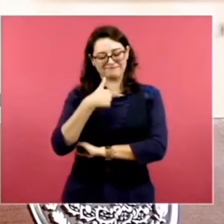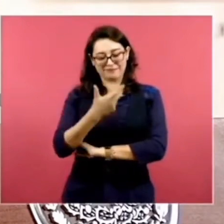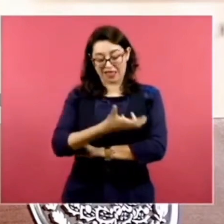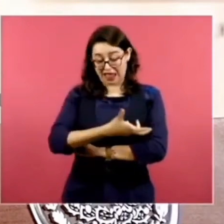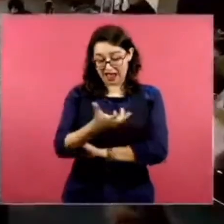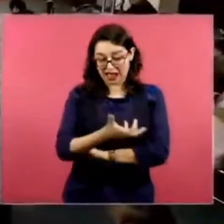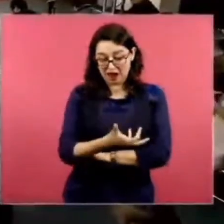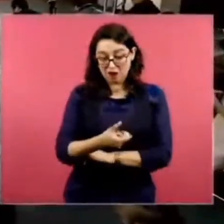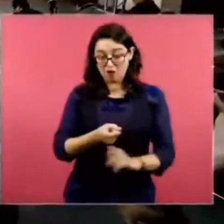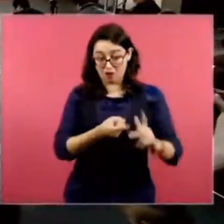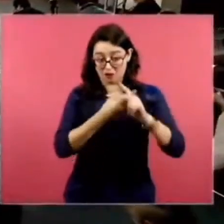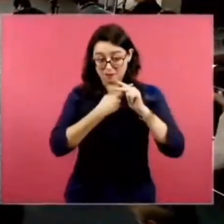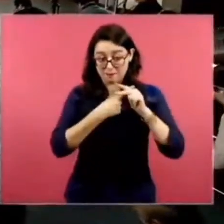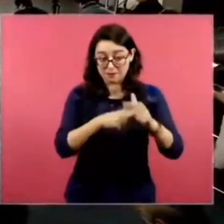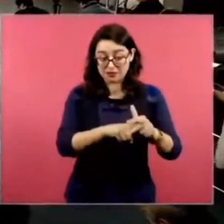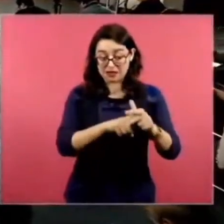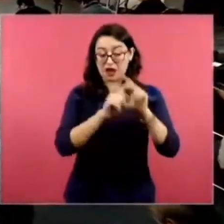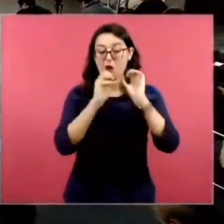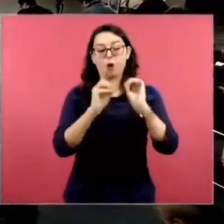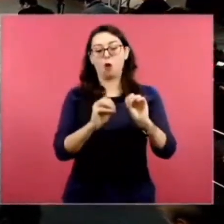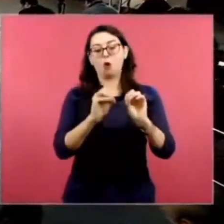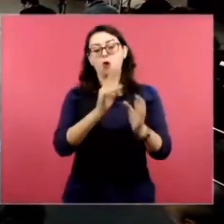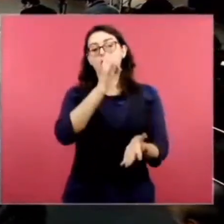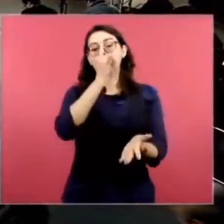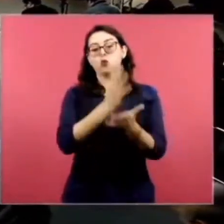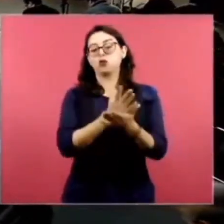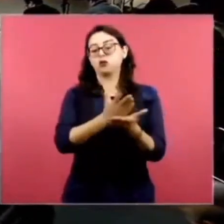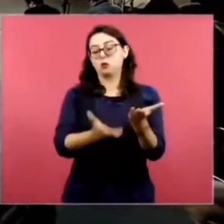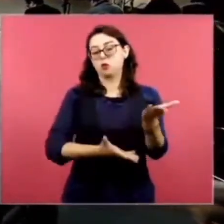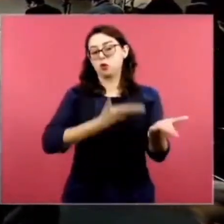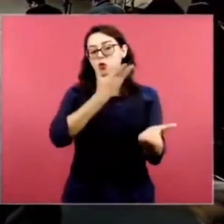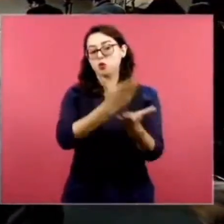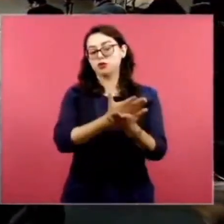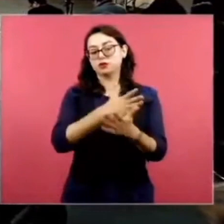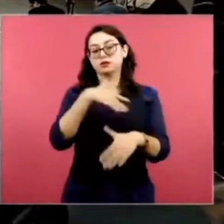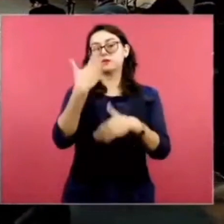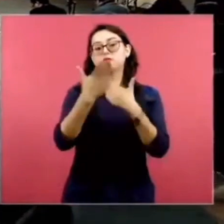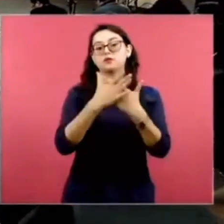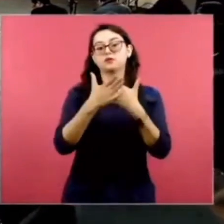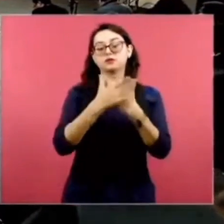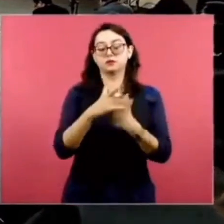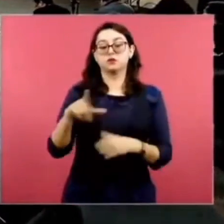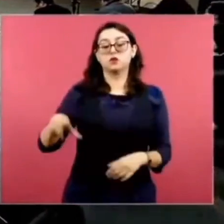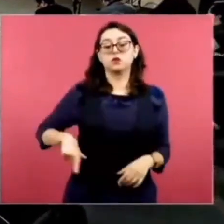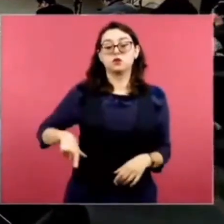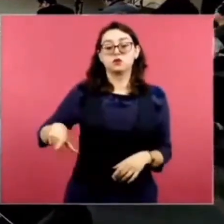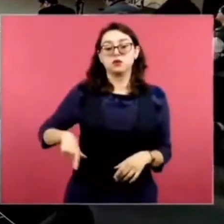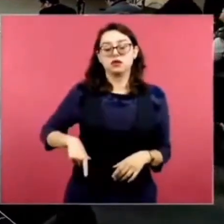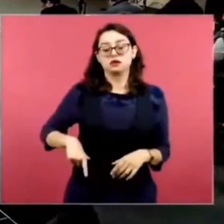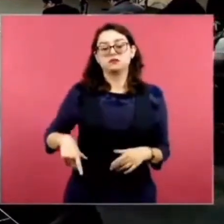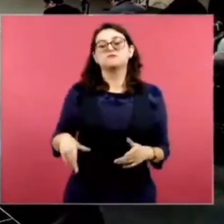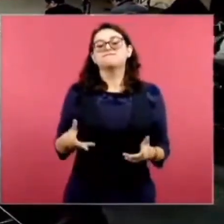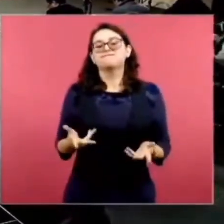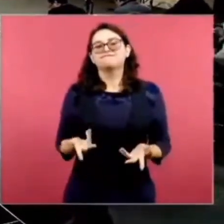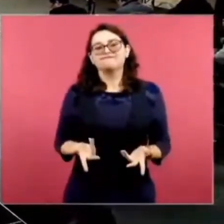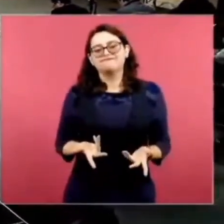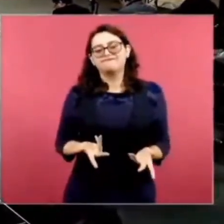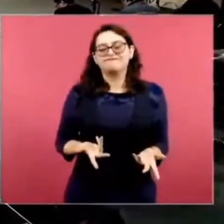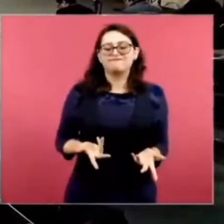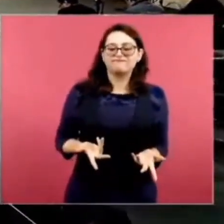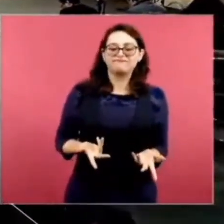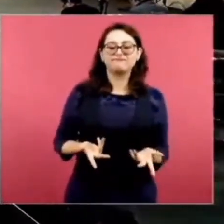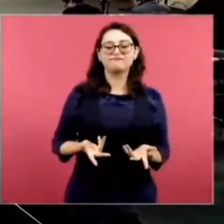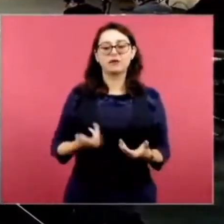puedan iniciar en la próxima administración, a ver en qué avanzamos,